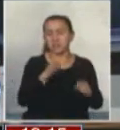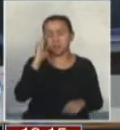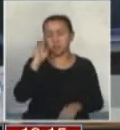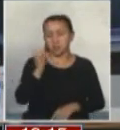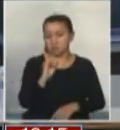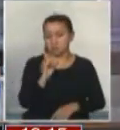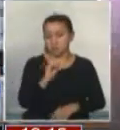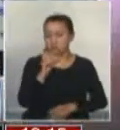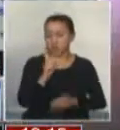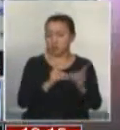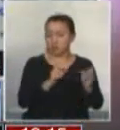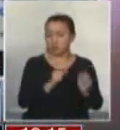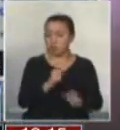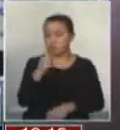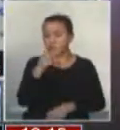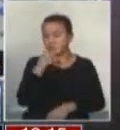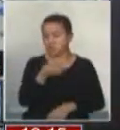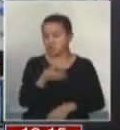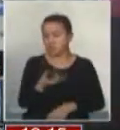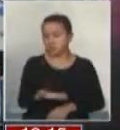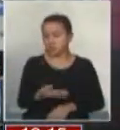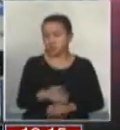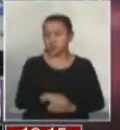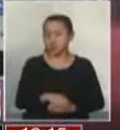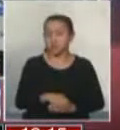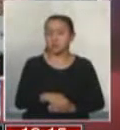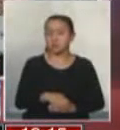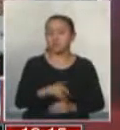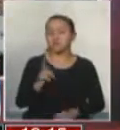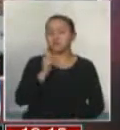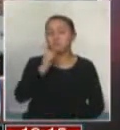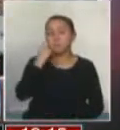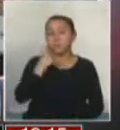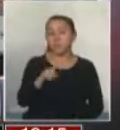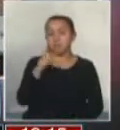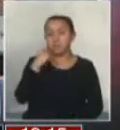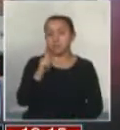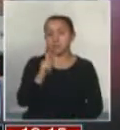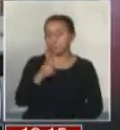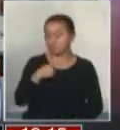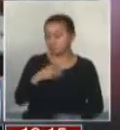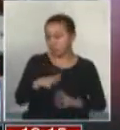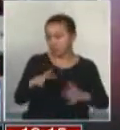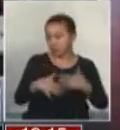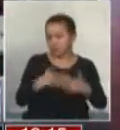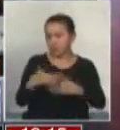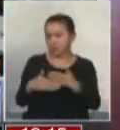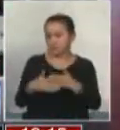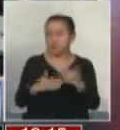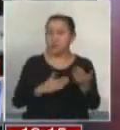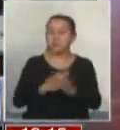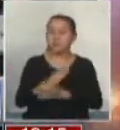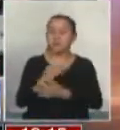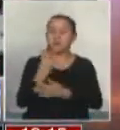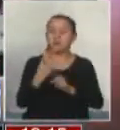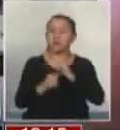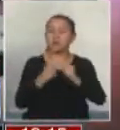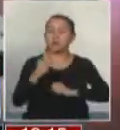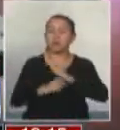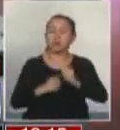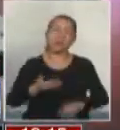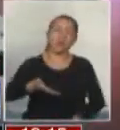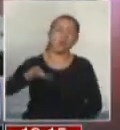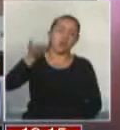y algunos pueden considerar que son peros, ¿no? Pero yo creo que ha habido un gran avance. Mire, cuando partimos hace cuatro años atrás,